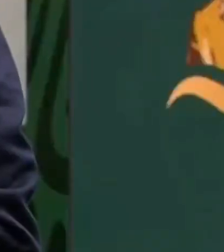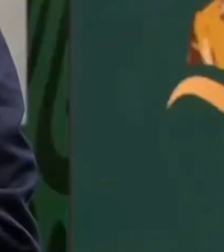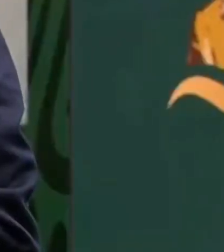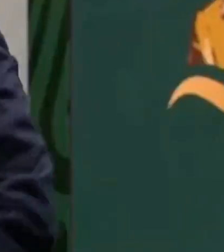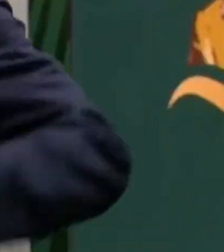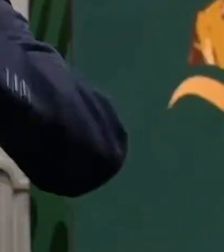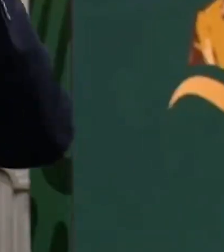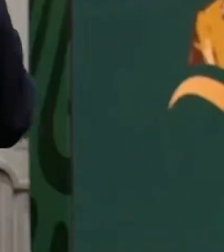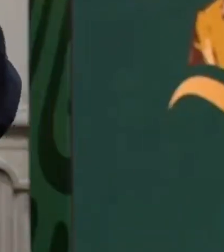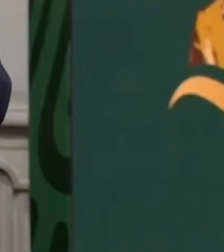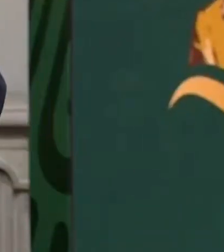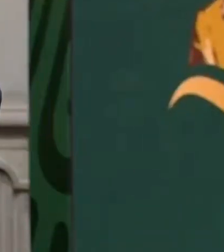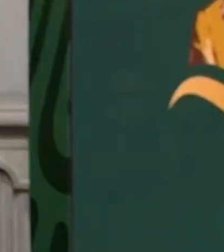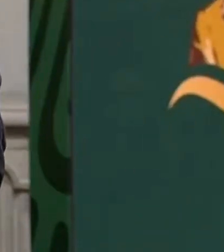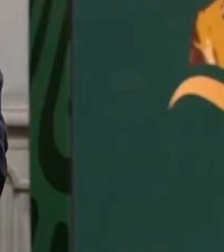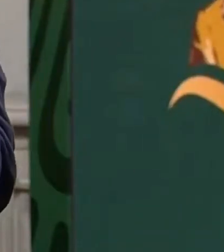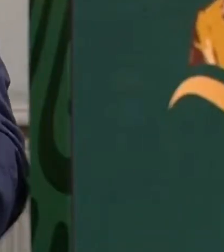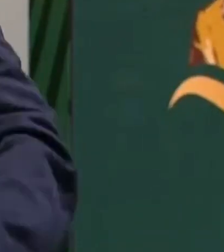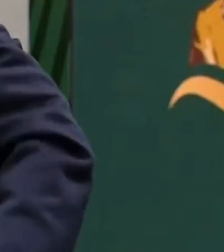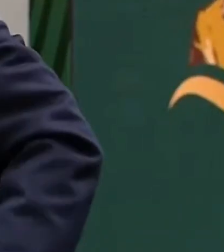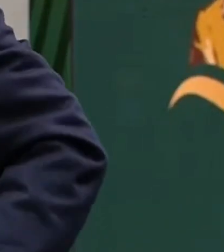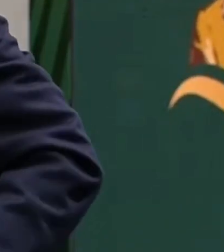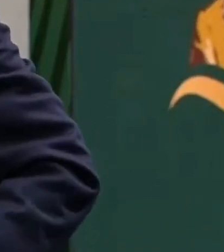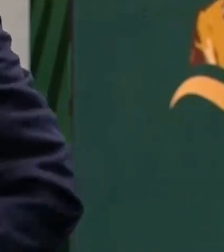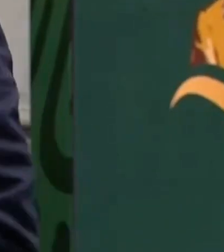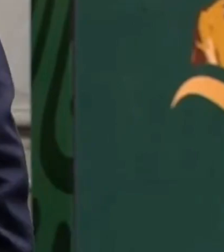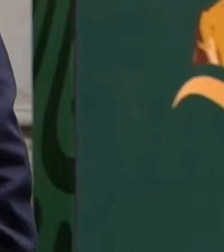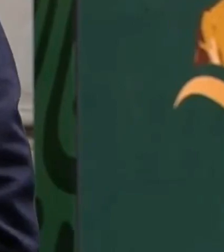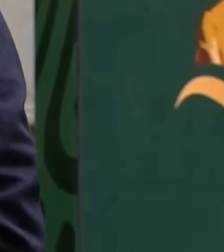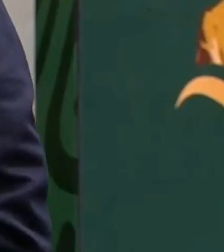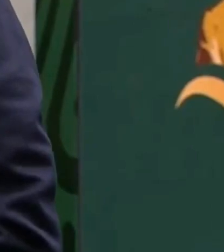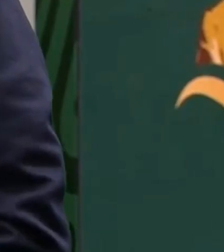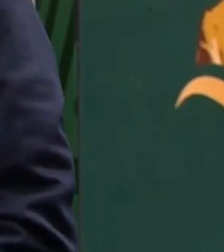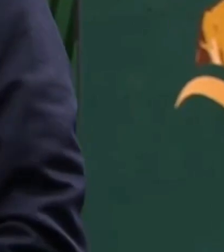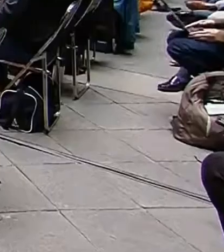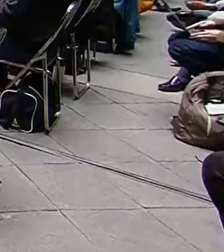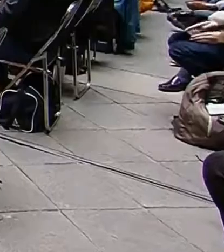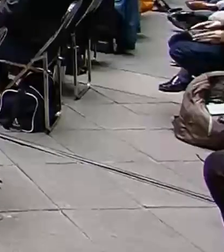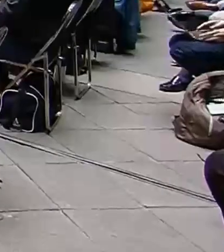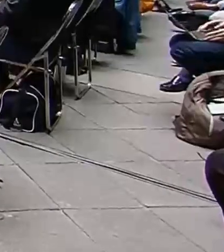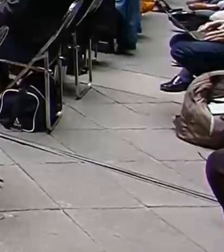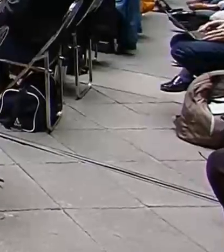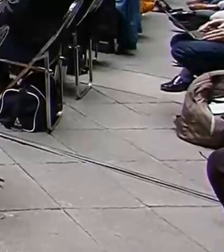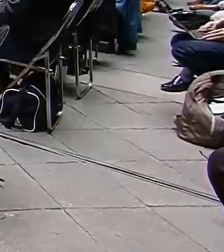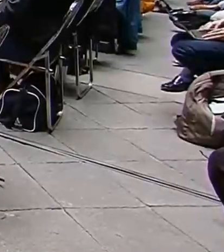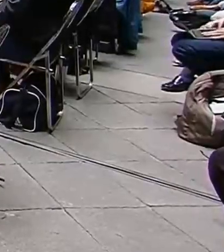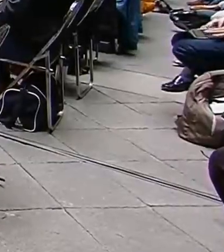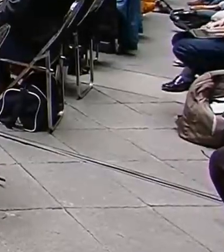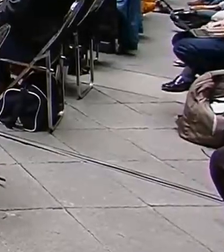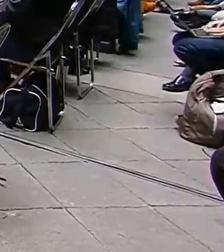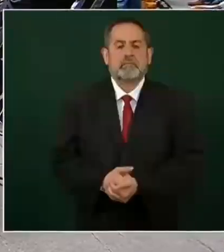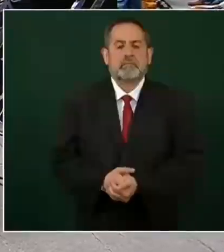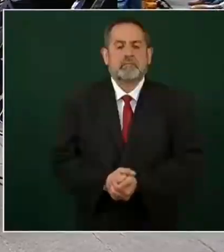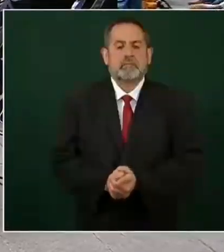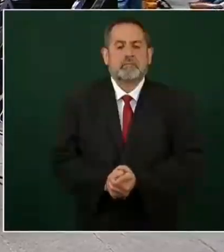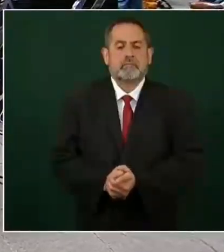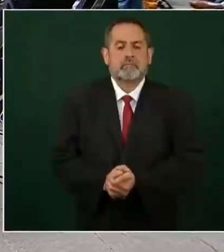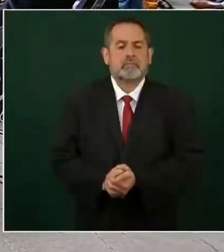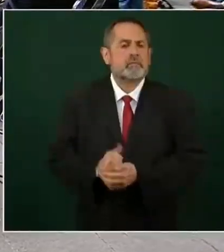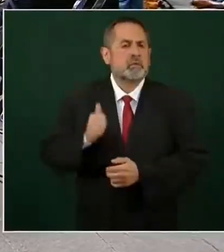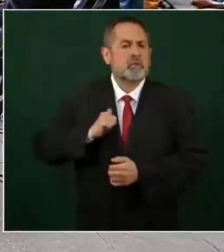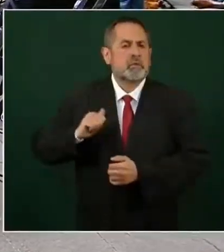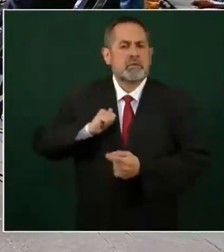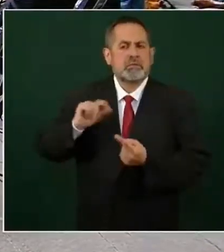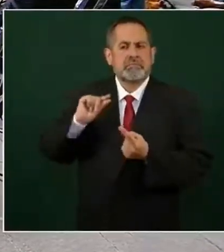¿Es la enseñanza de Tolstoy y de Gandhi